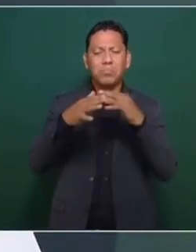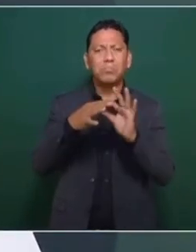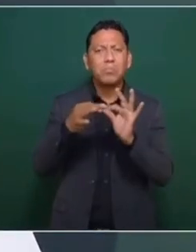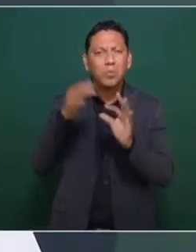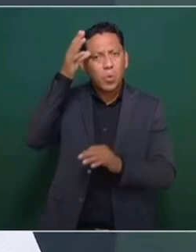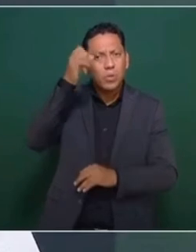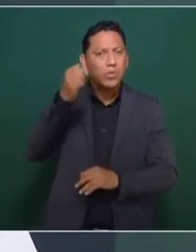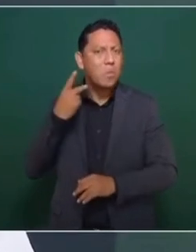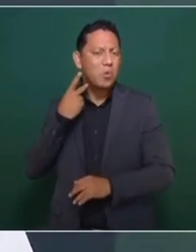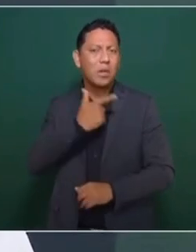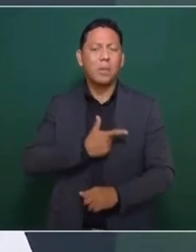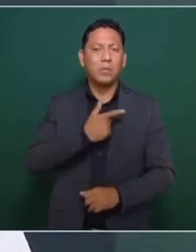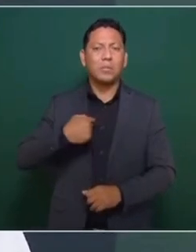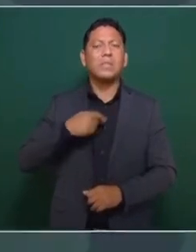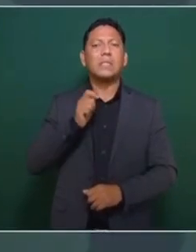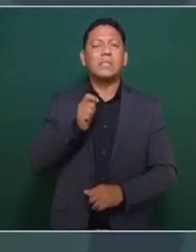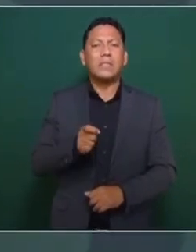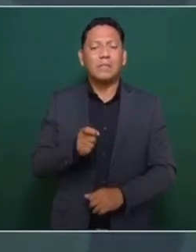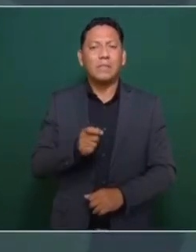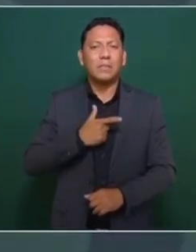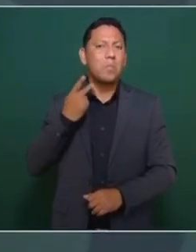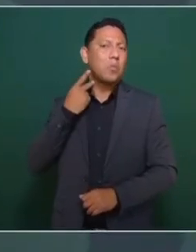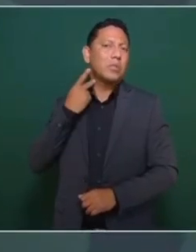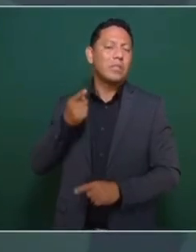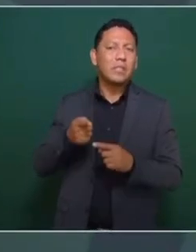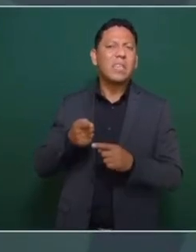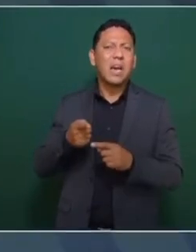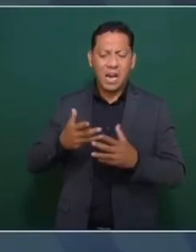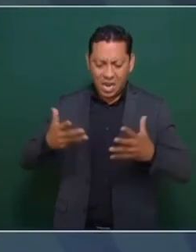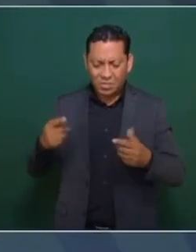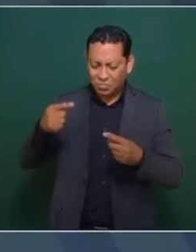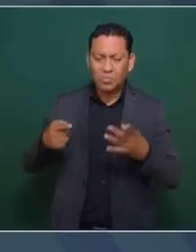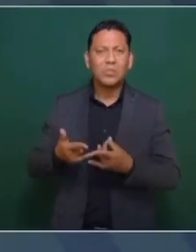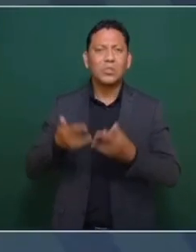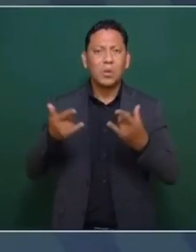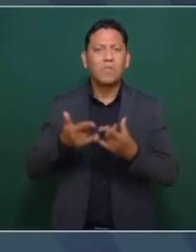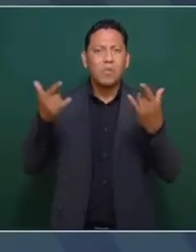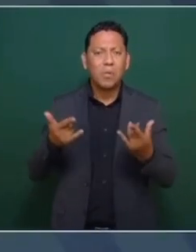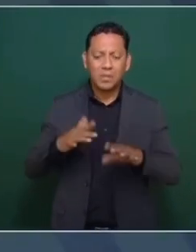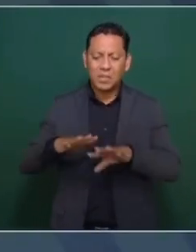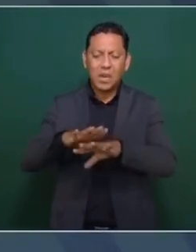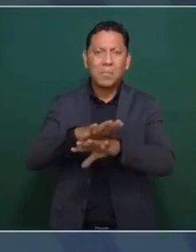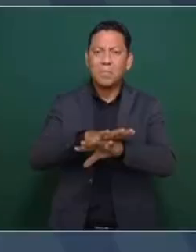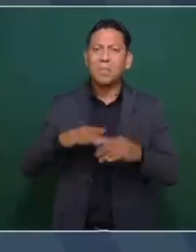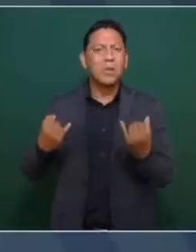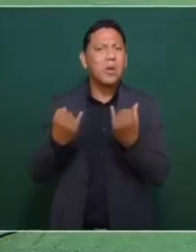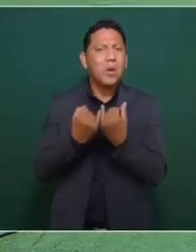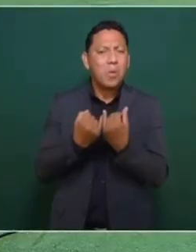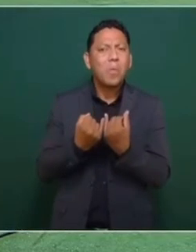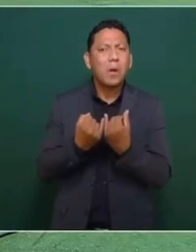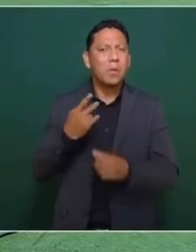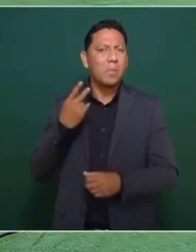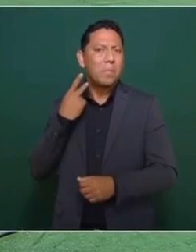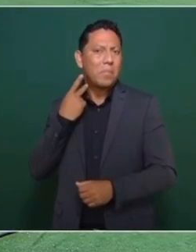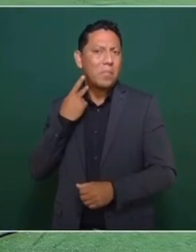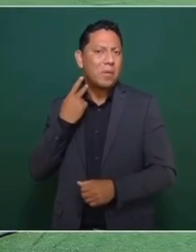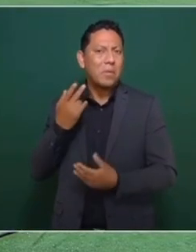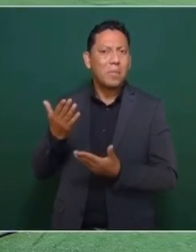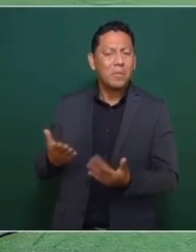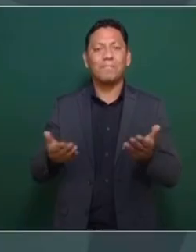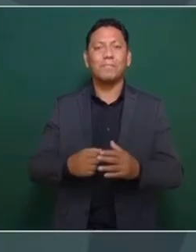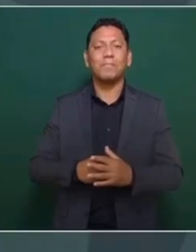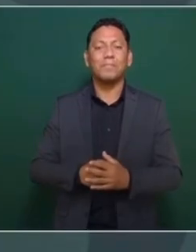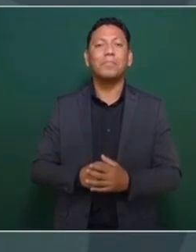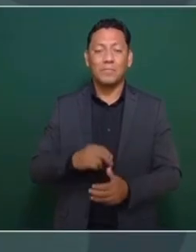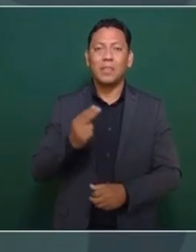o la definición que me gusta es de que la política es hacer historia, es transformar. Pero también para el ejercicio de la política se requieren los